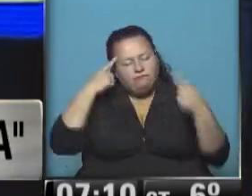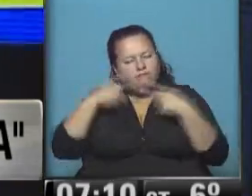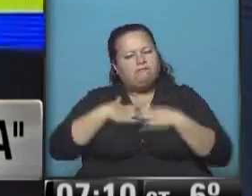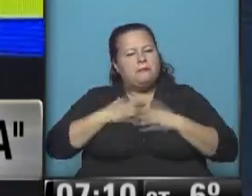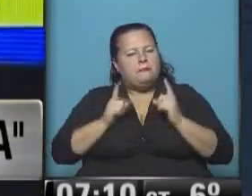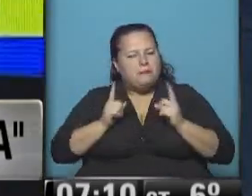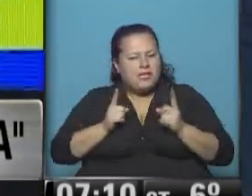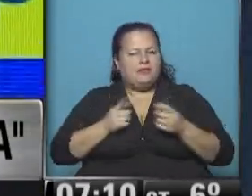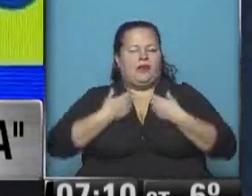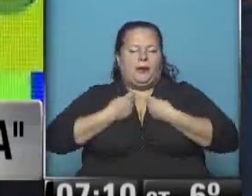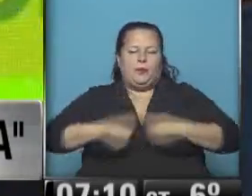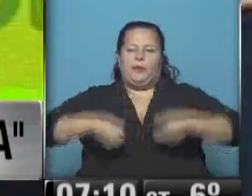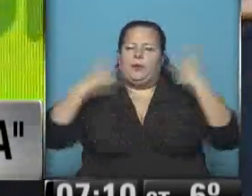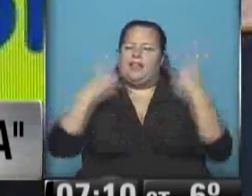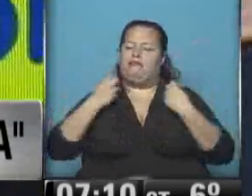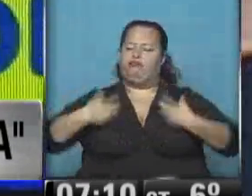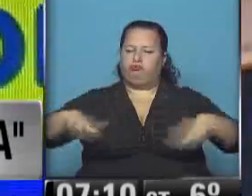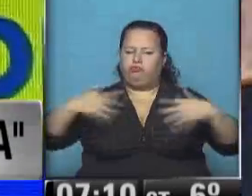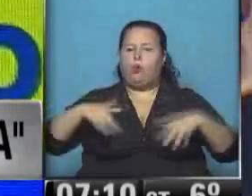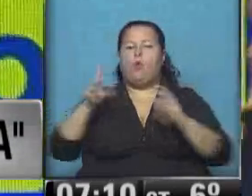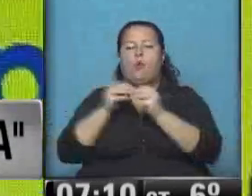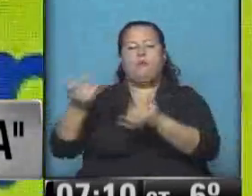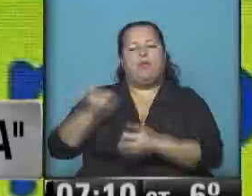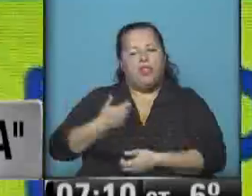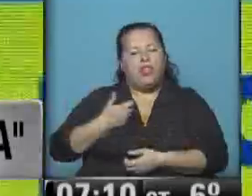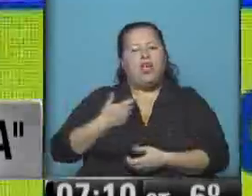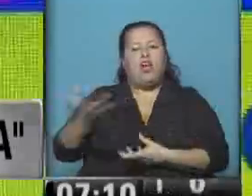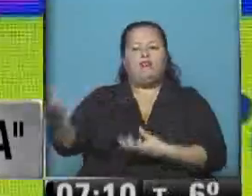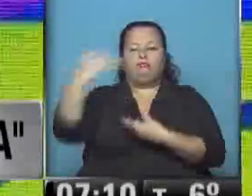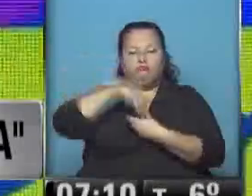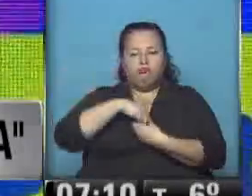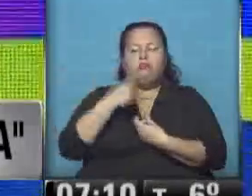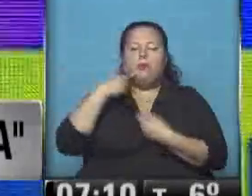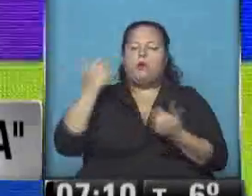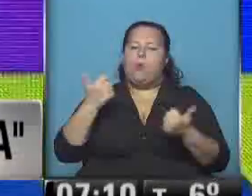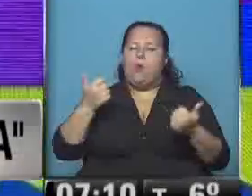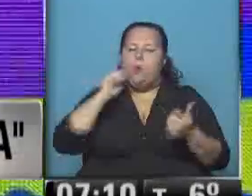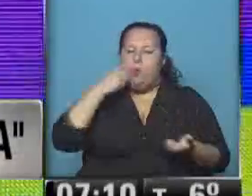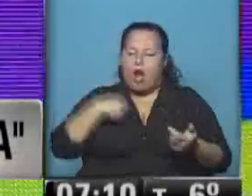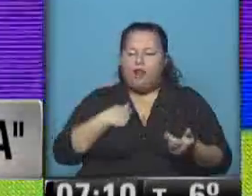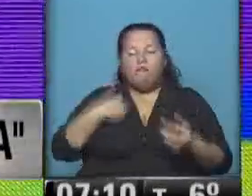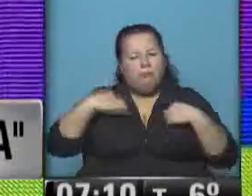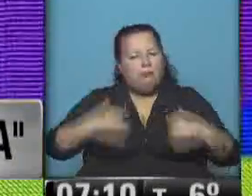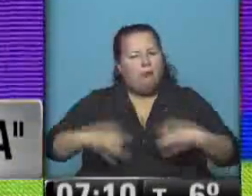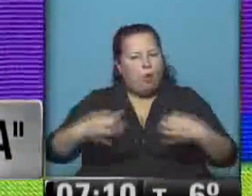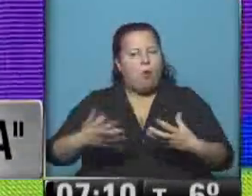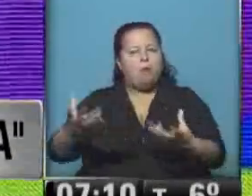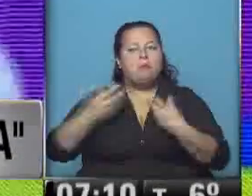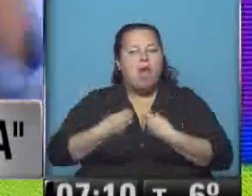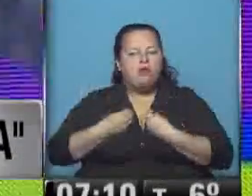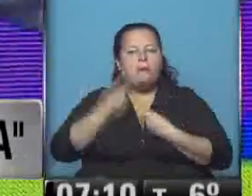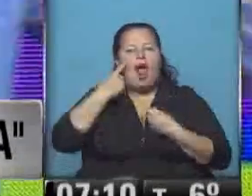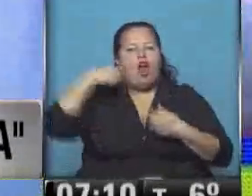consigo mismo, liberar energías. Un colaborador me propuso que la incorpore porque me iba a hacer bien y me hizo bien, me ayudó a